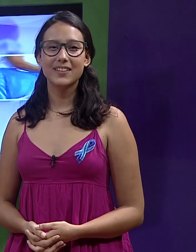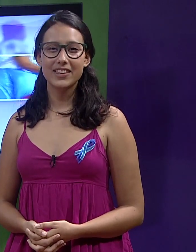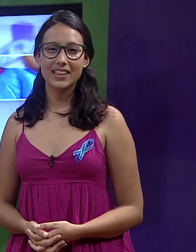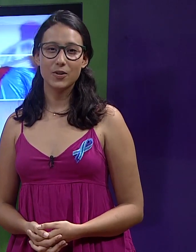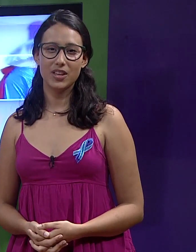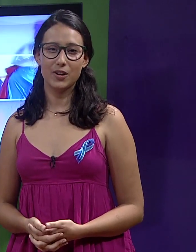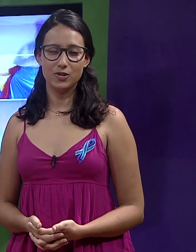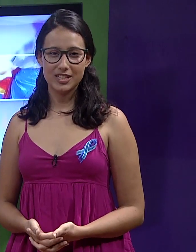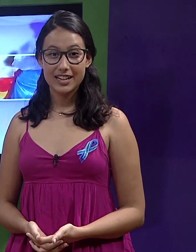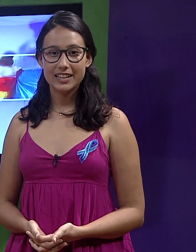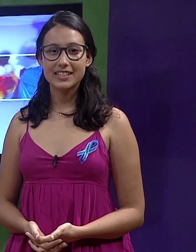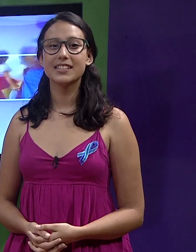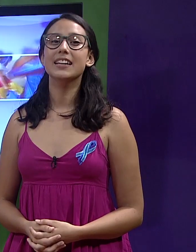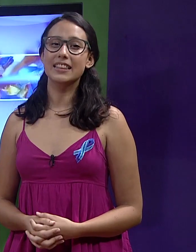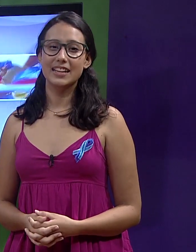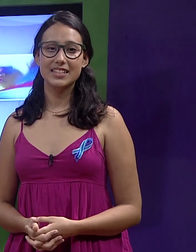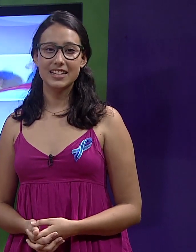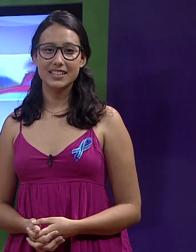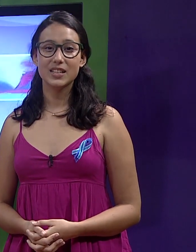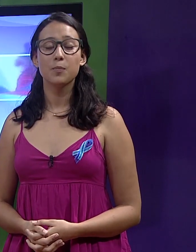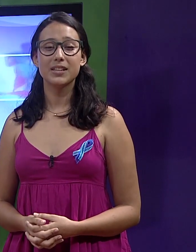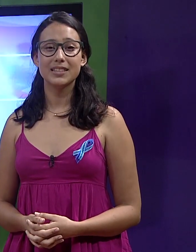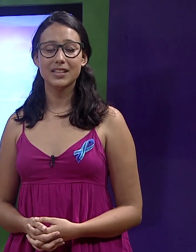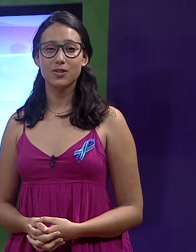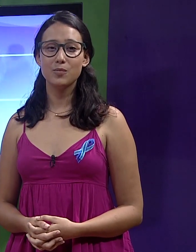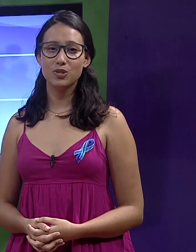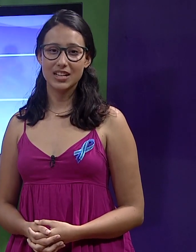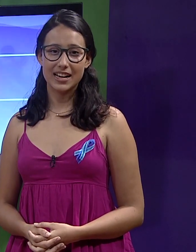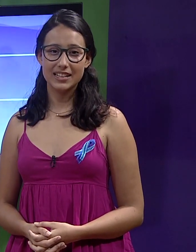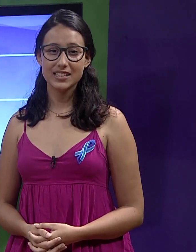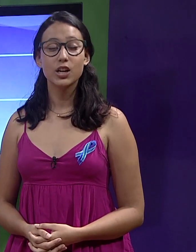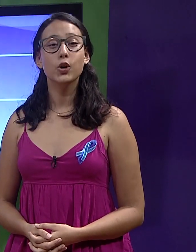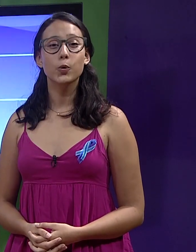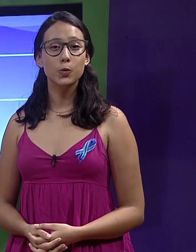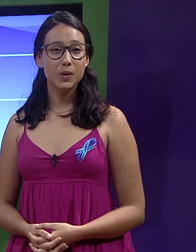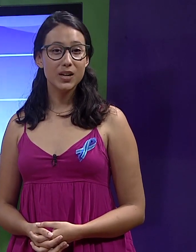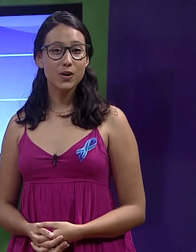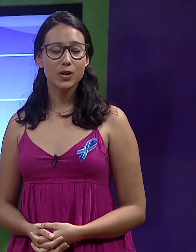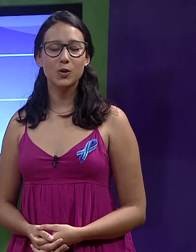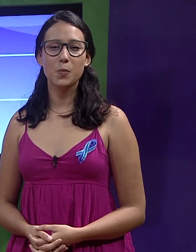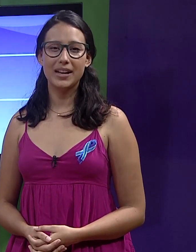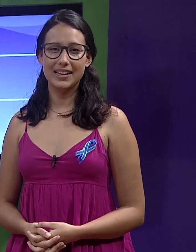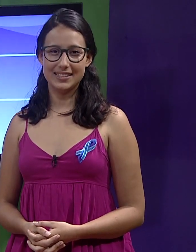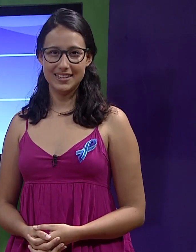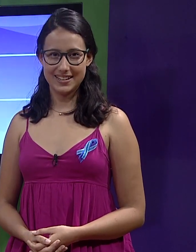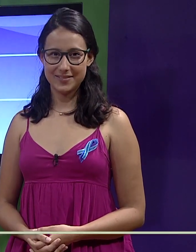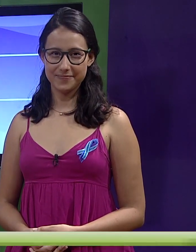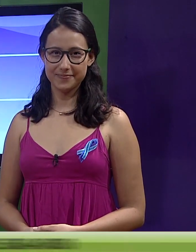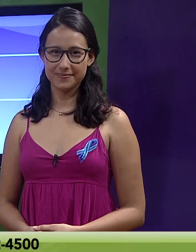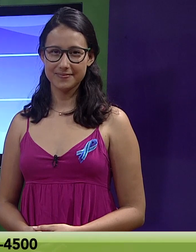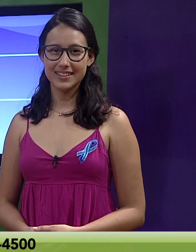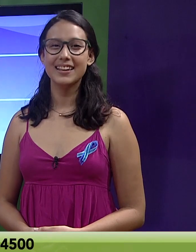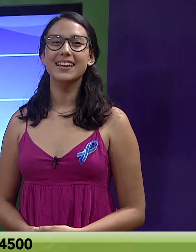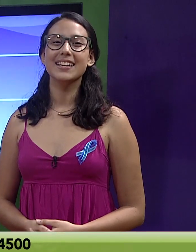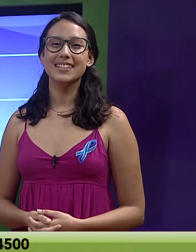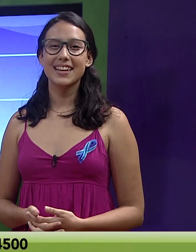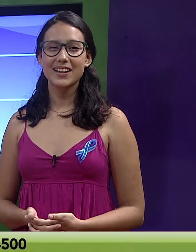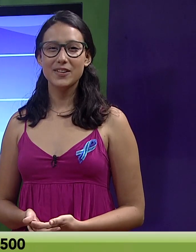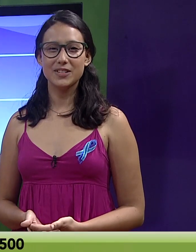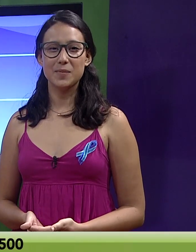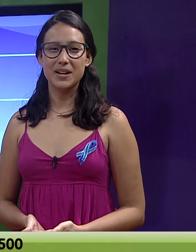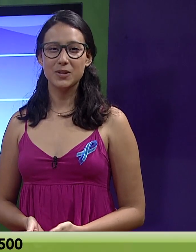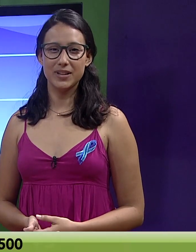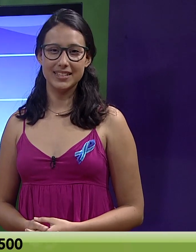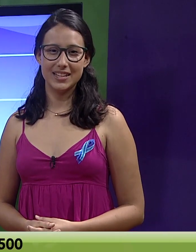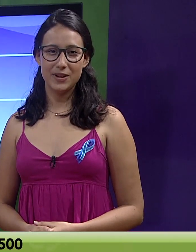Esta actividad contará con charlas, talleres, presentaciones musicales, un bingo y un baile de cierre. Si